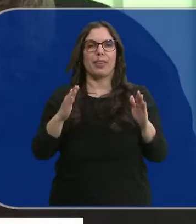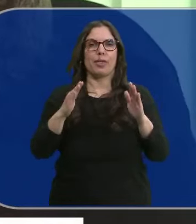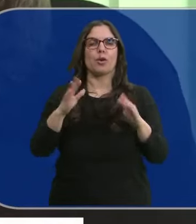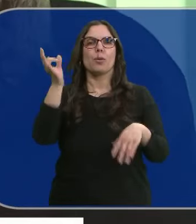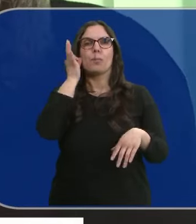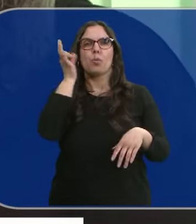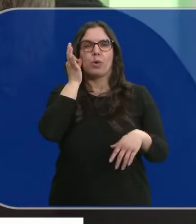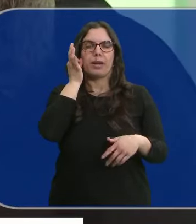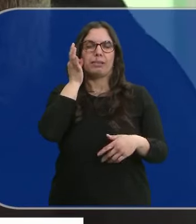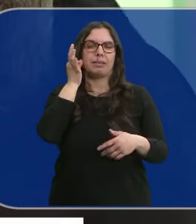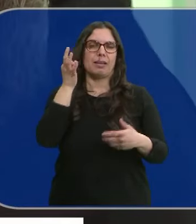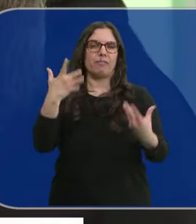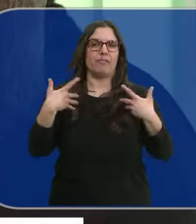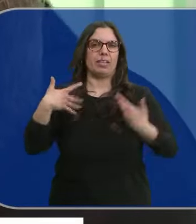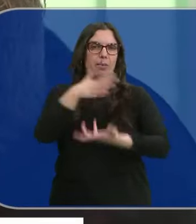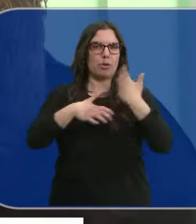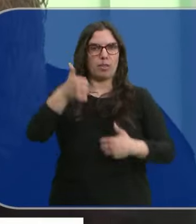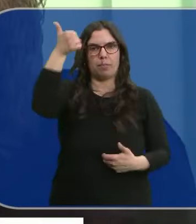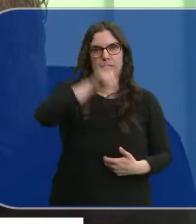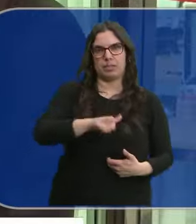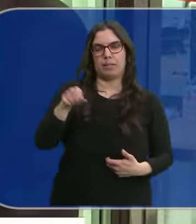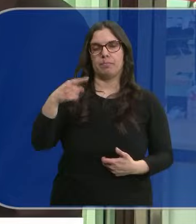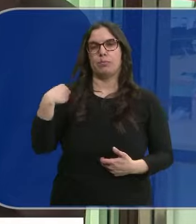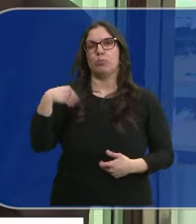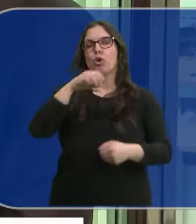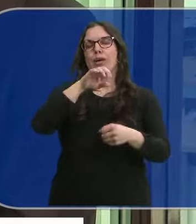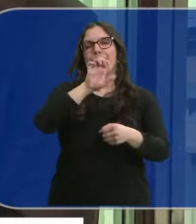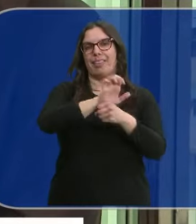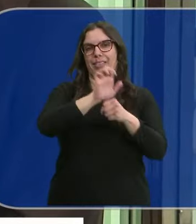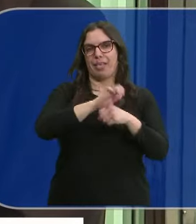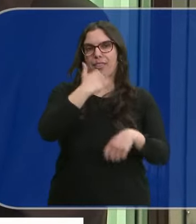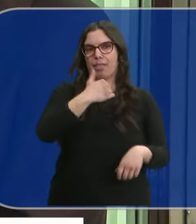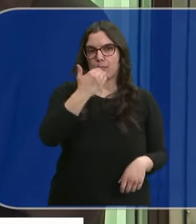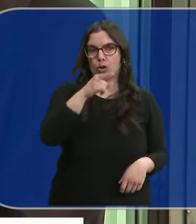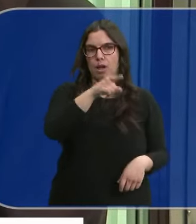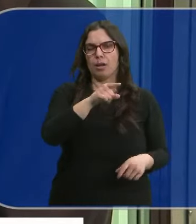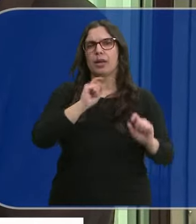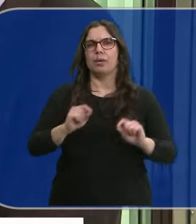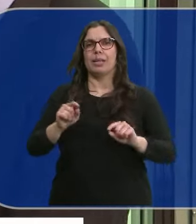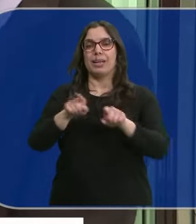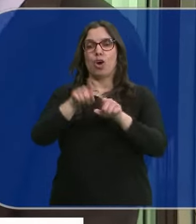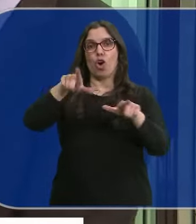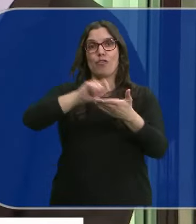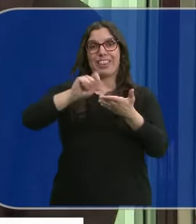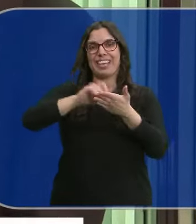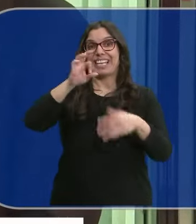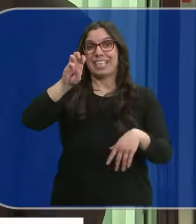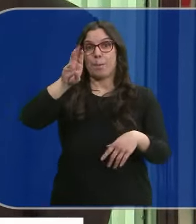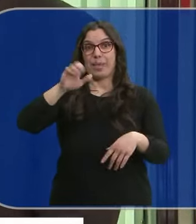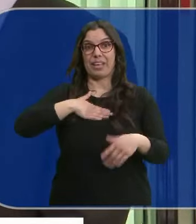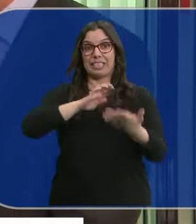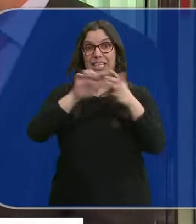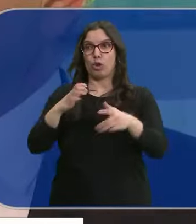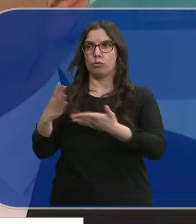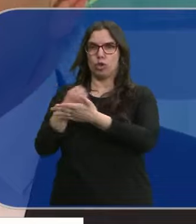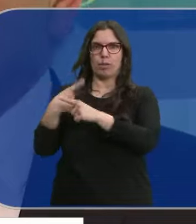en la sede del Servicio Público de Empleo Estatal de Zamora. Un distintivo que se va a colocar en las 63 oficinas del SEPE de Castilla y León.